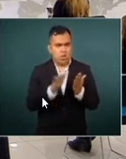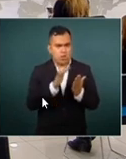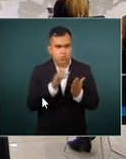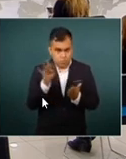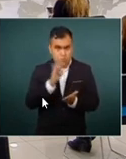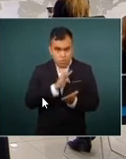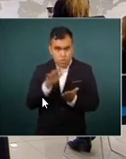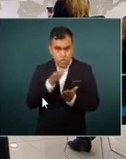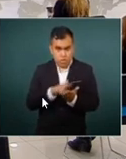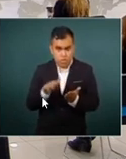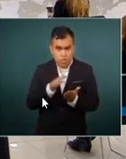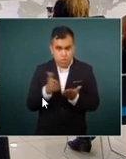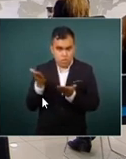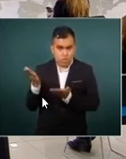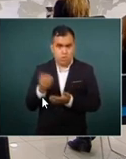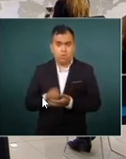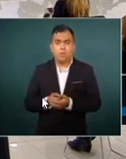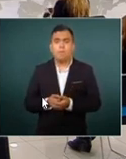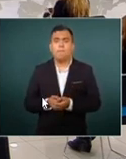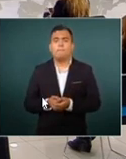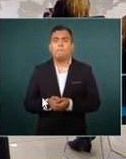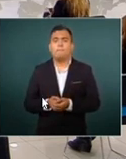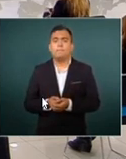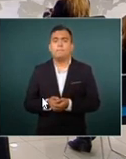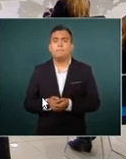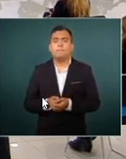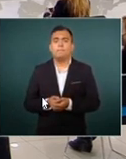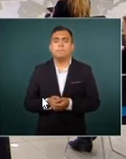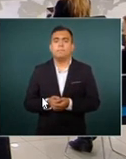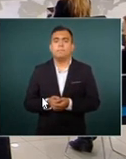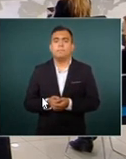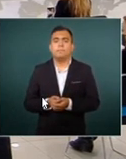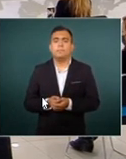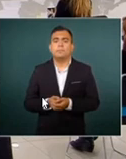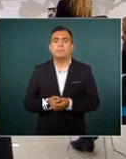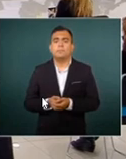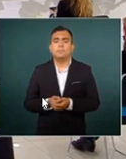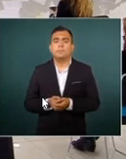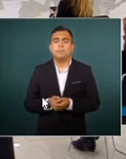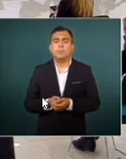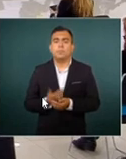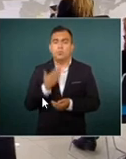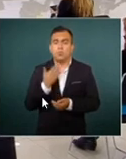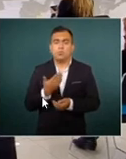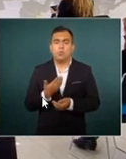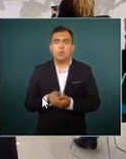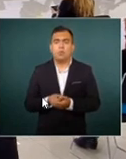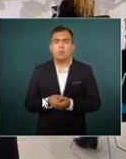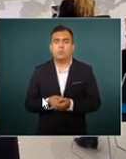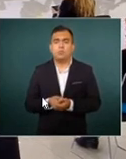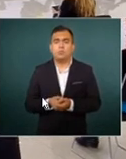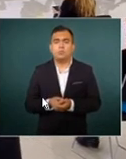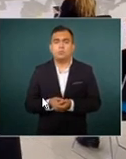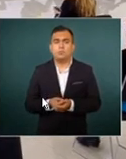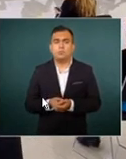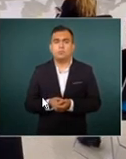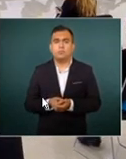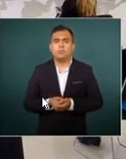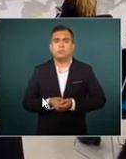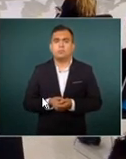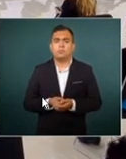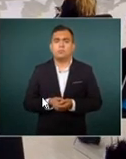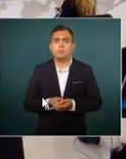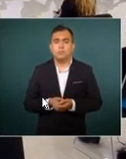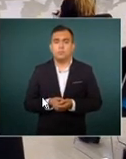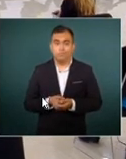alianza se unen y empiezan a decir que van a estar de alguna manera unidos para las elecciones del